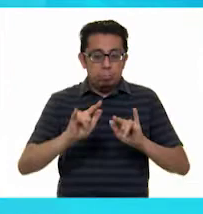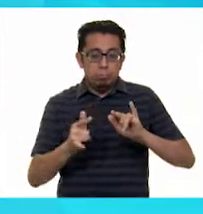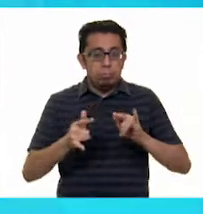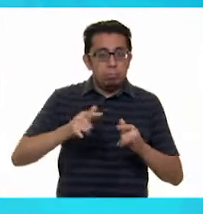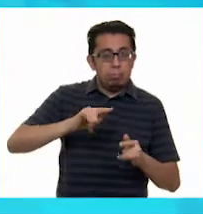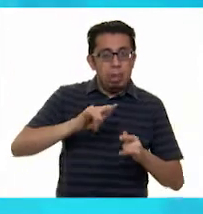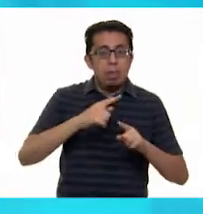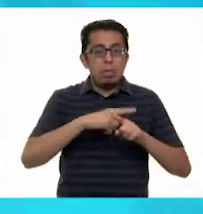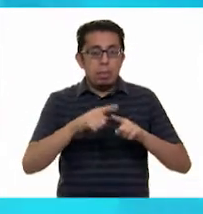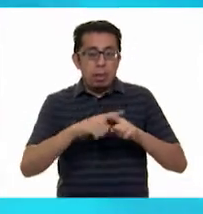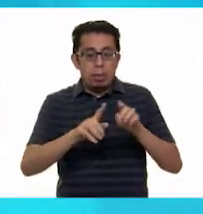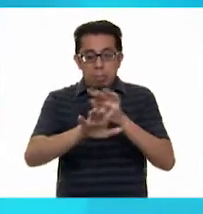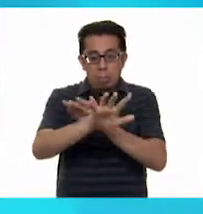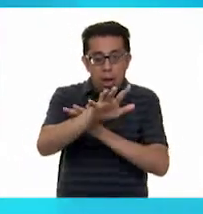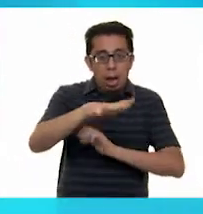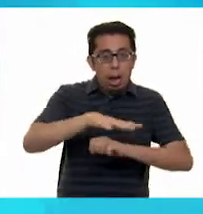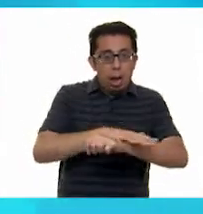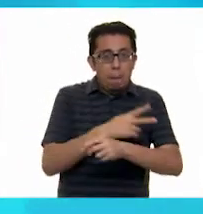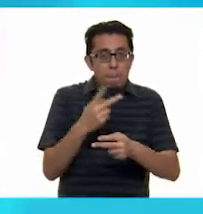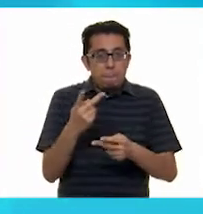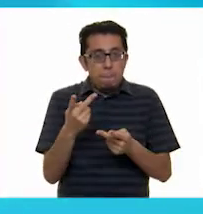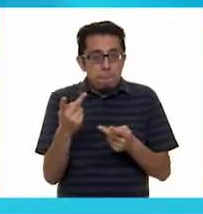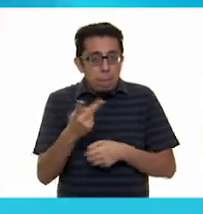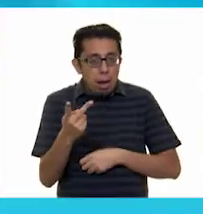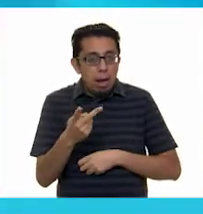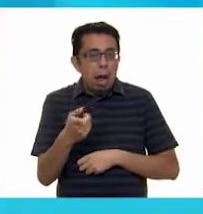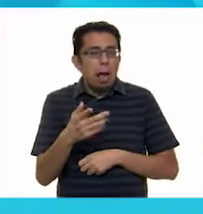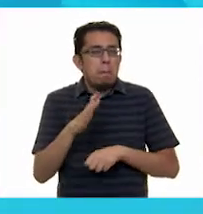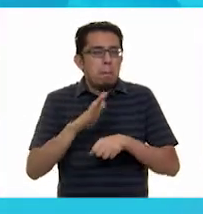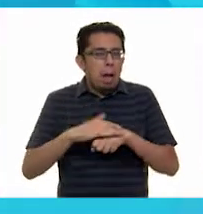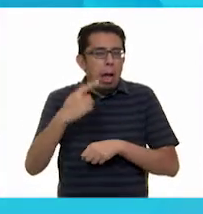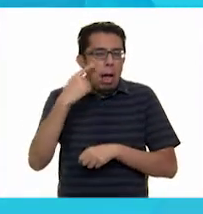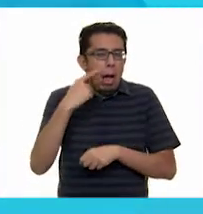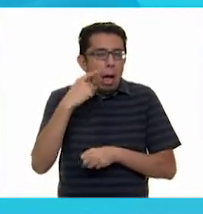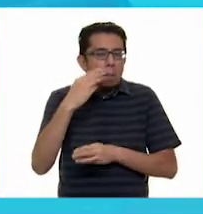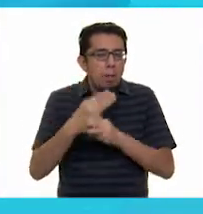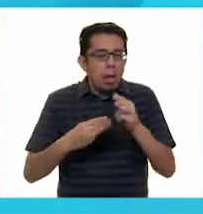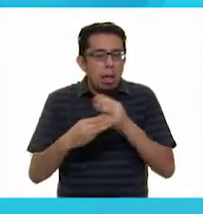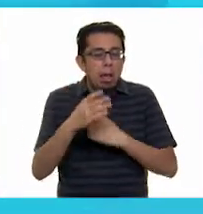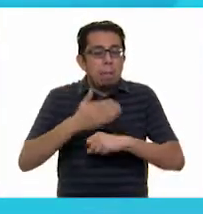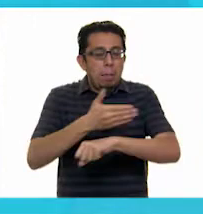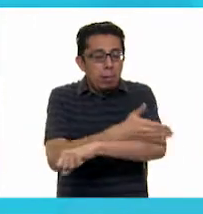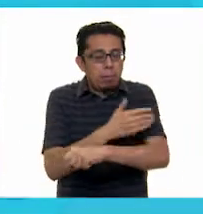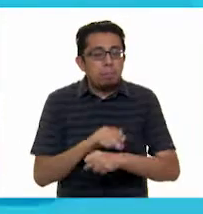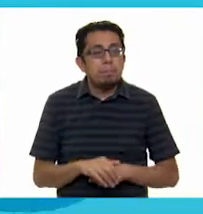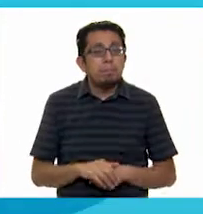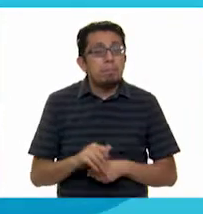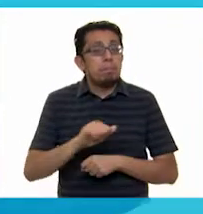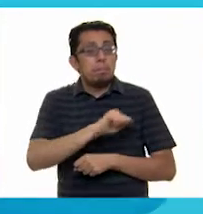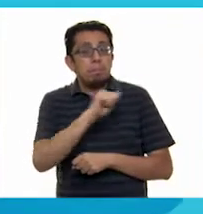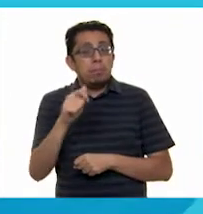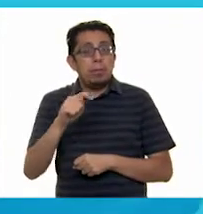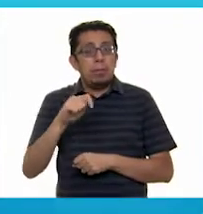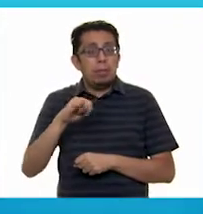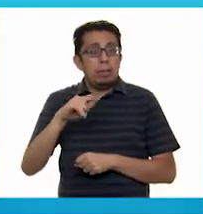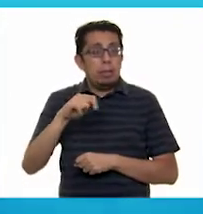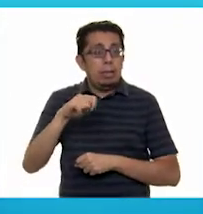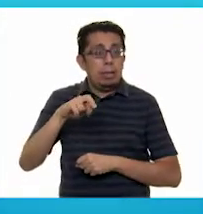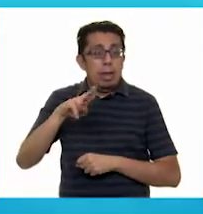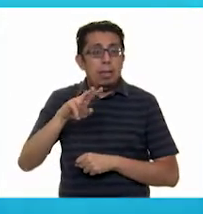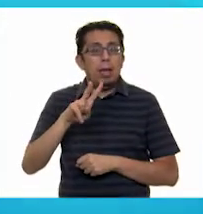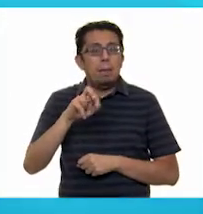las diferentes partes. Por lo regular están hechos de madera. Luego tenemos a los títeres de varilla.